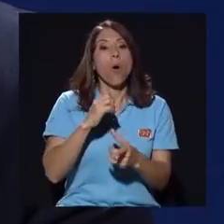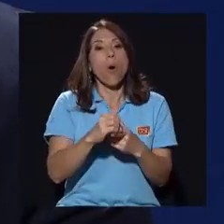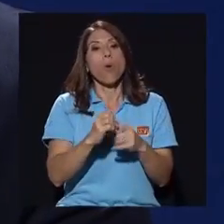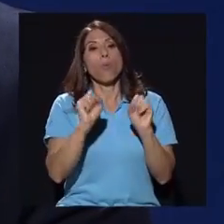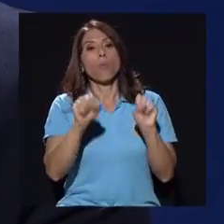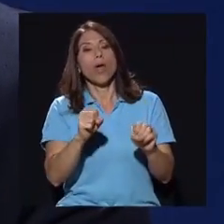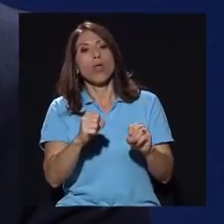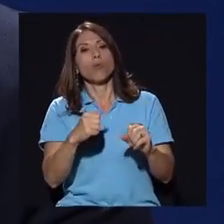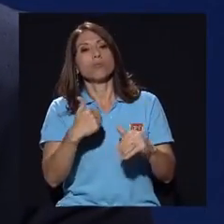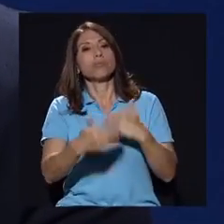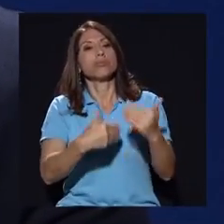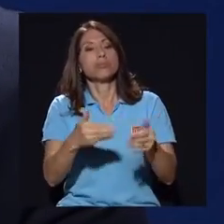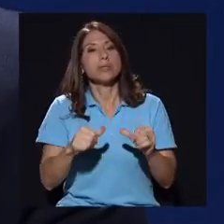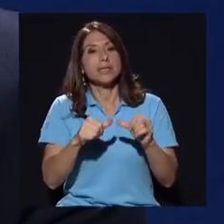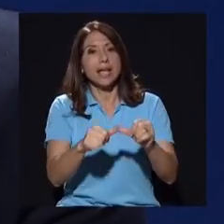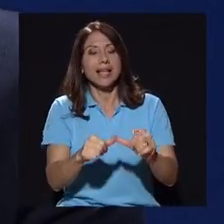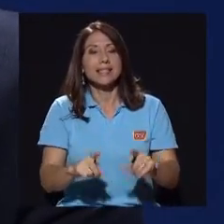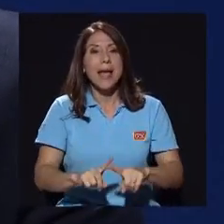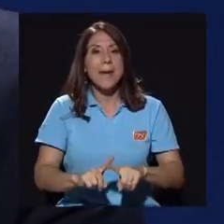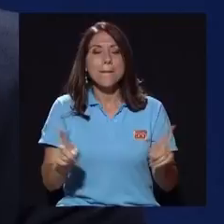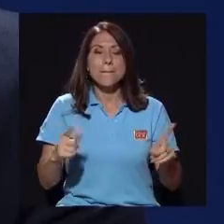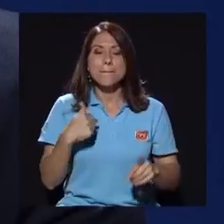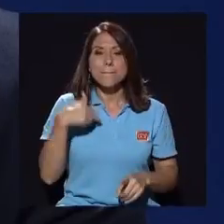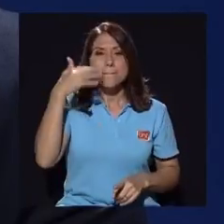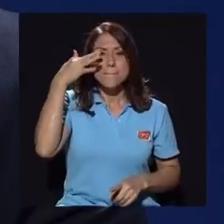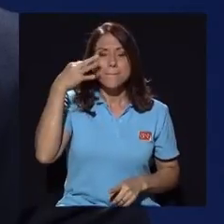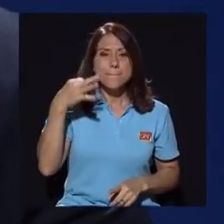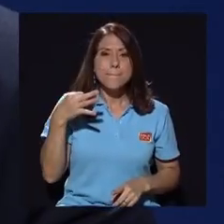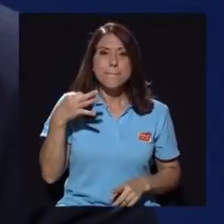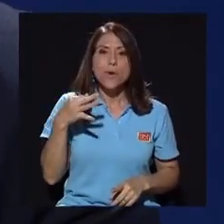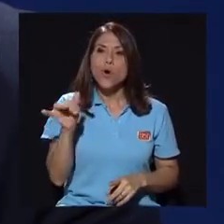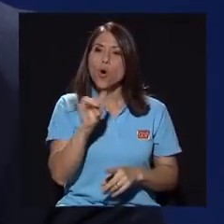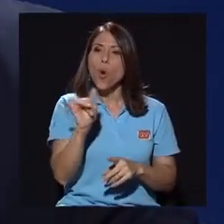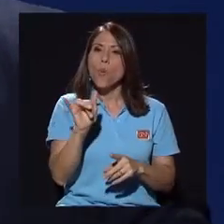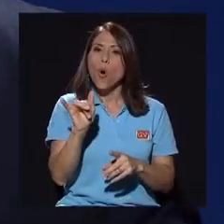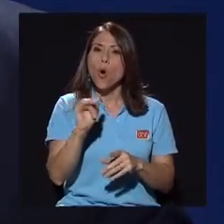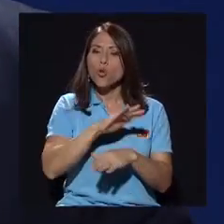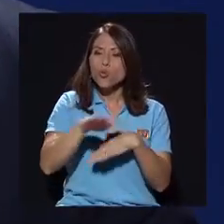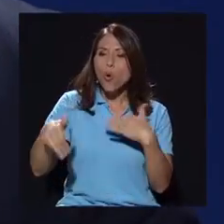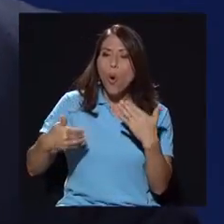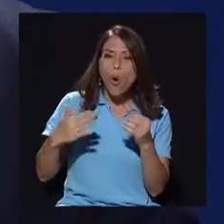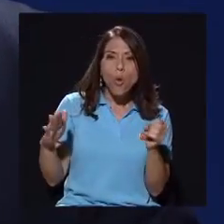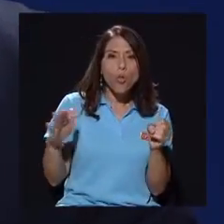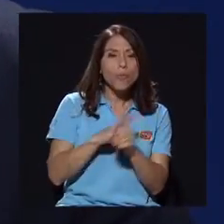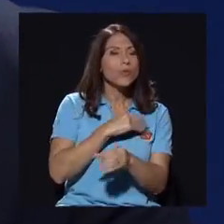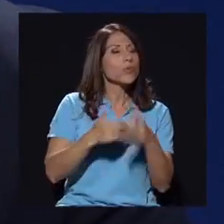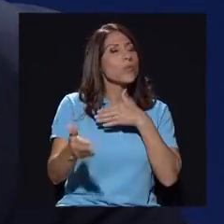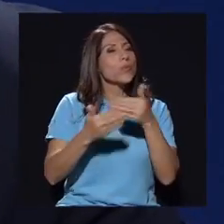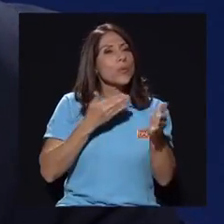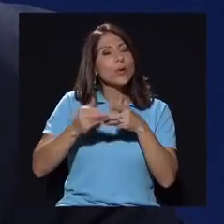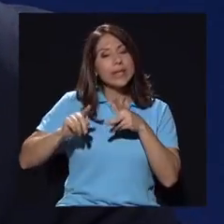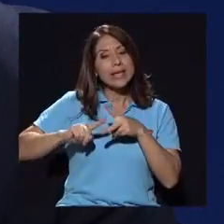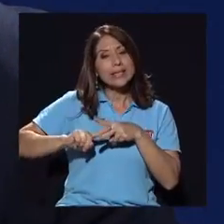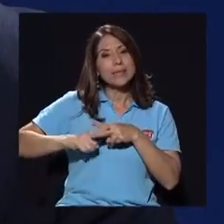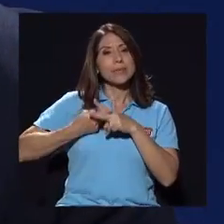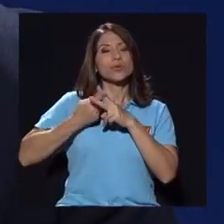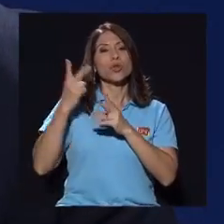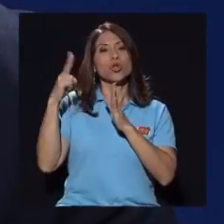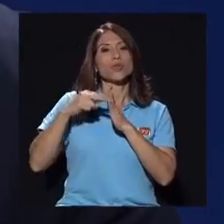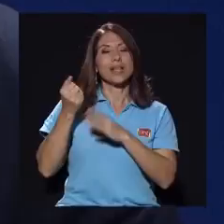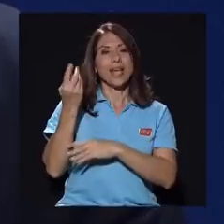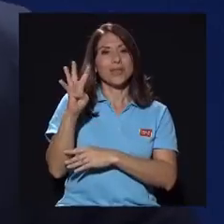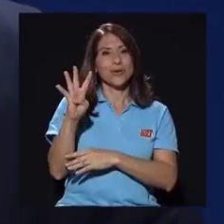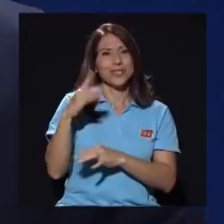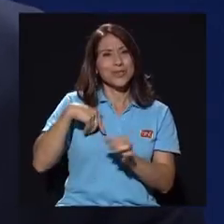hacer que sigas. Entonces, pero a mí me parece que como un todo, independientemente si empezó en 2014,